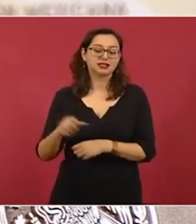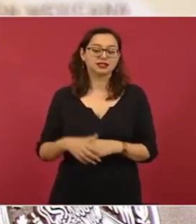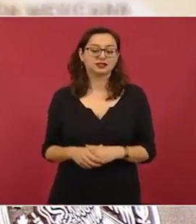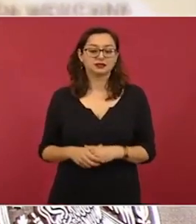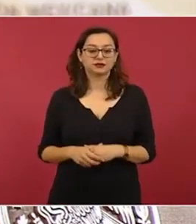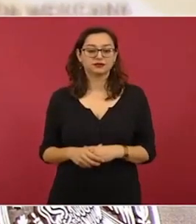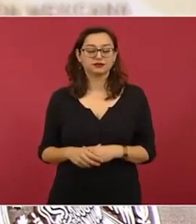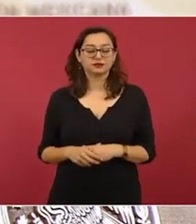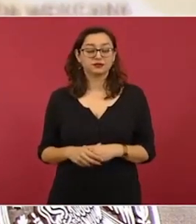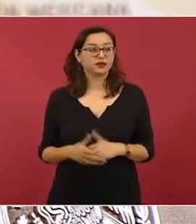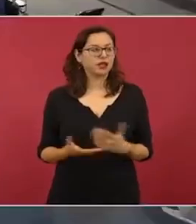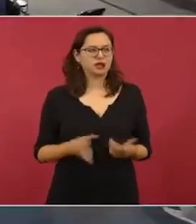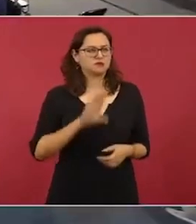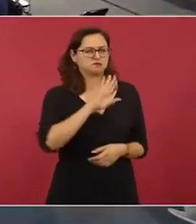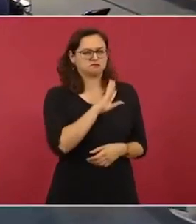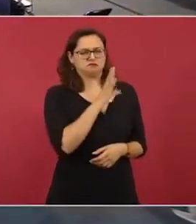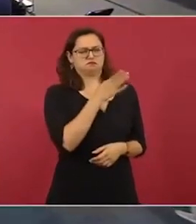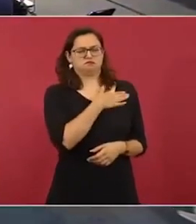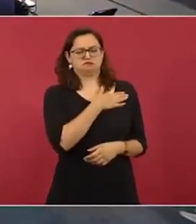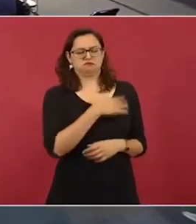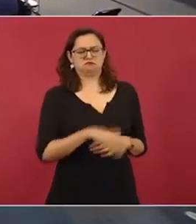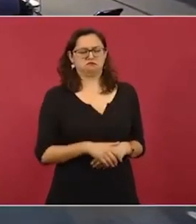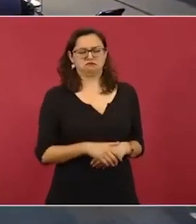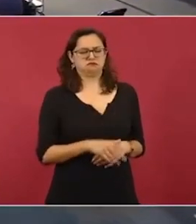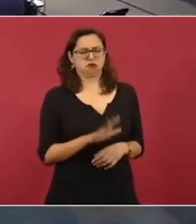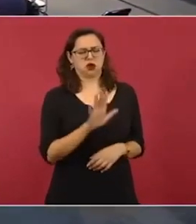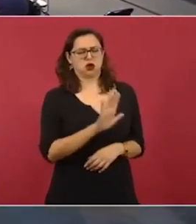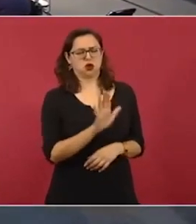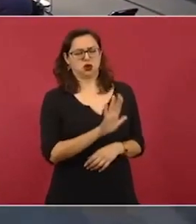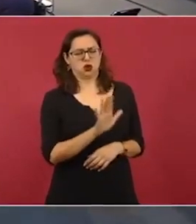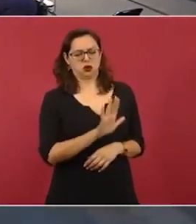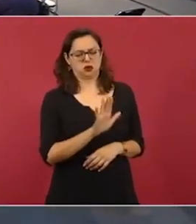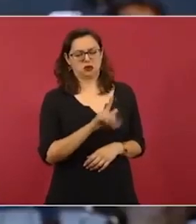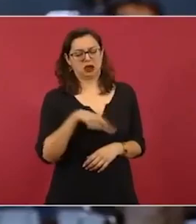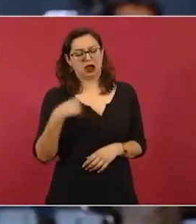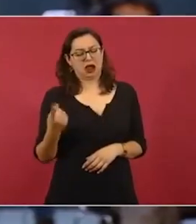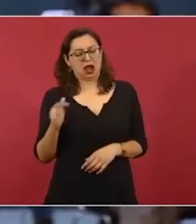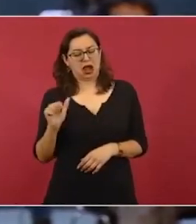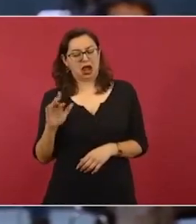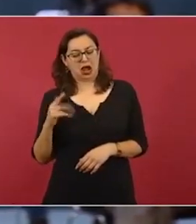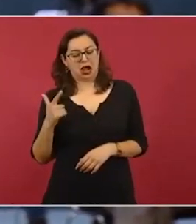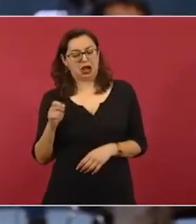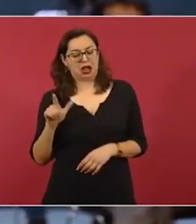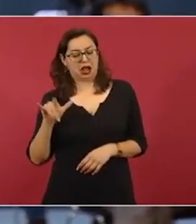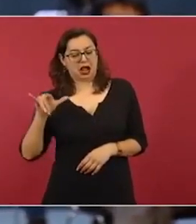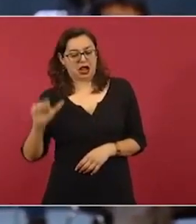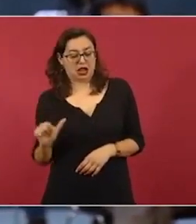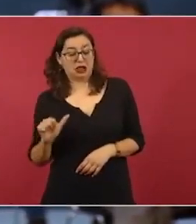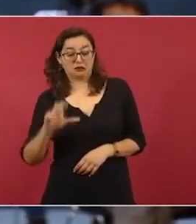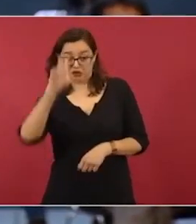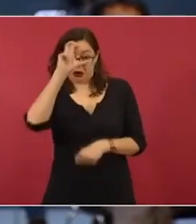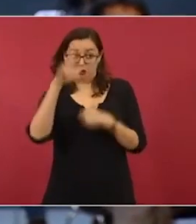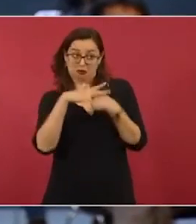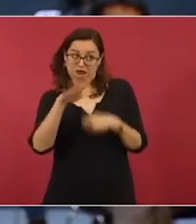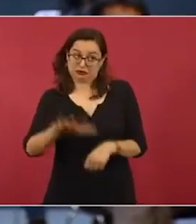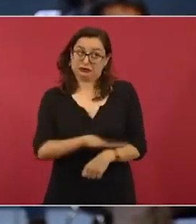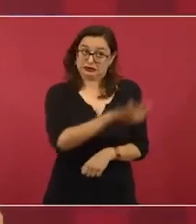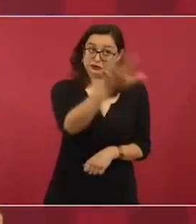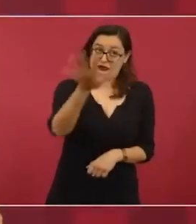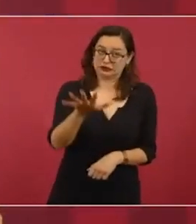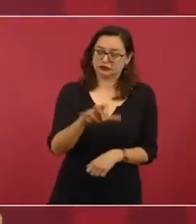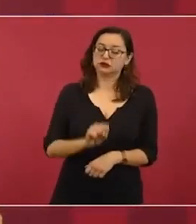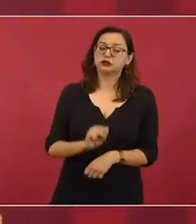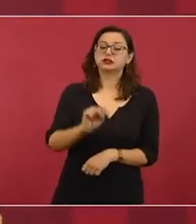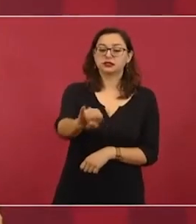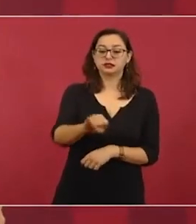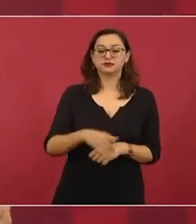No, en el caso de España no, presidente. España depende de Argelia, no del gas ruso. Pero es verdad que el resto de Europa sí. pero son